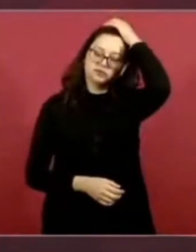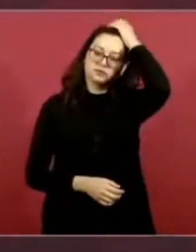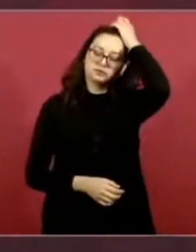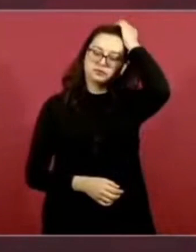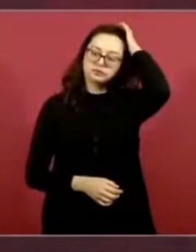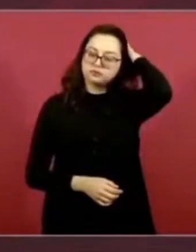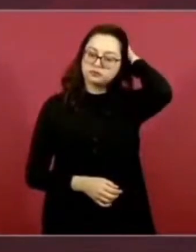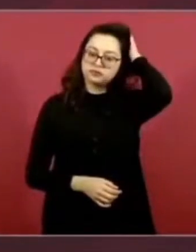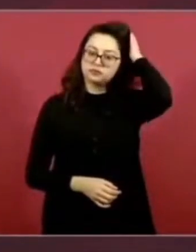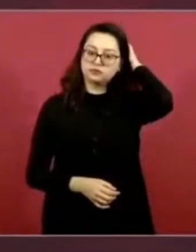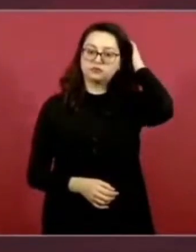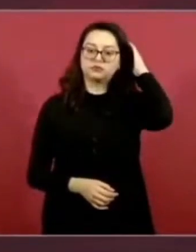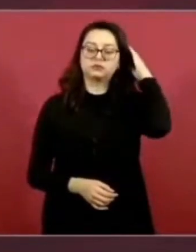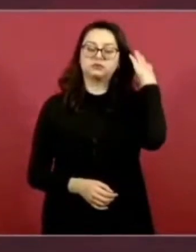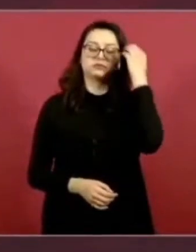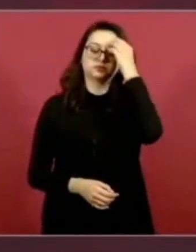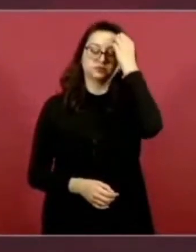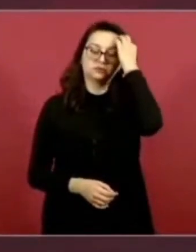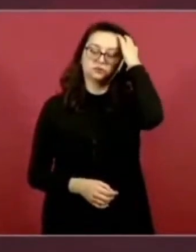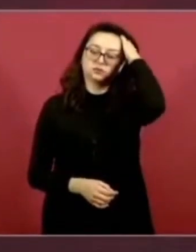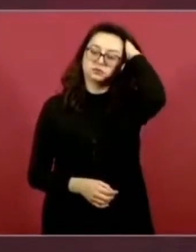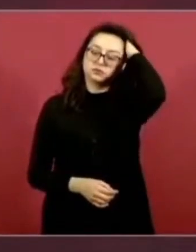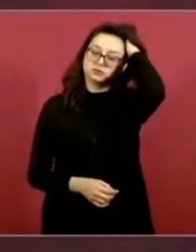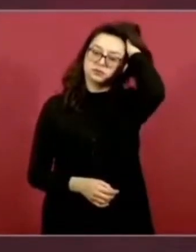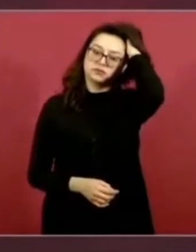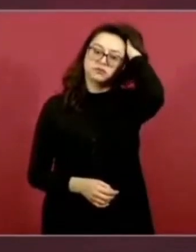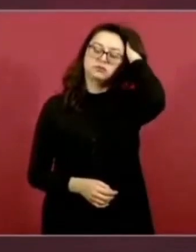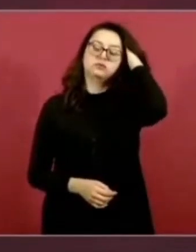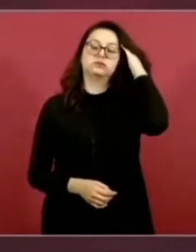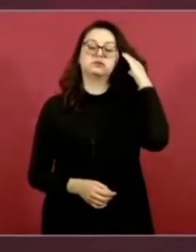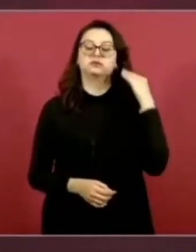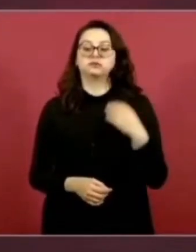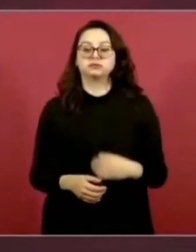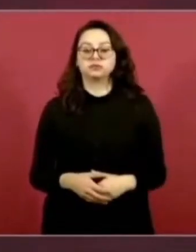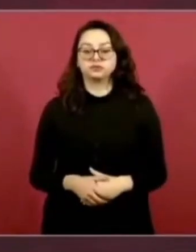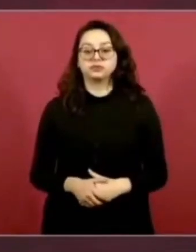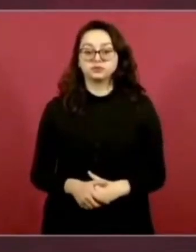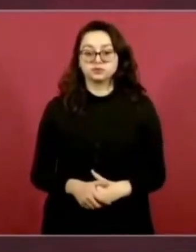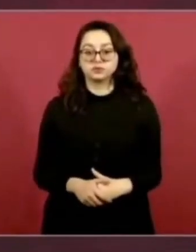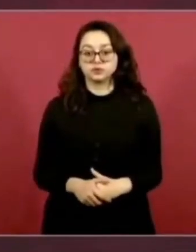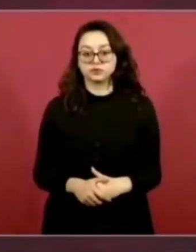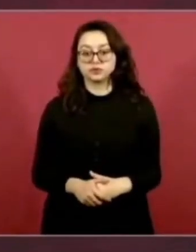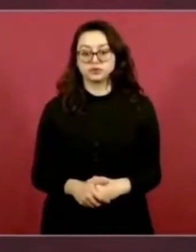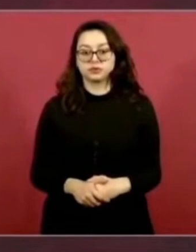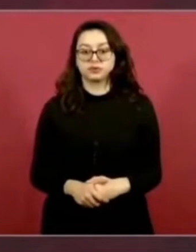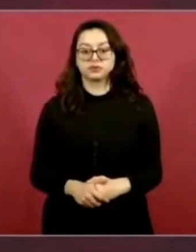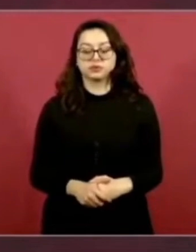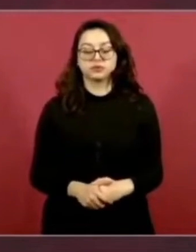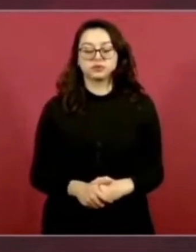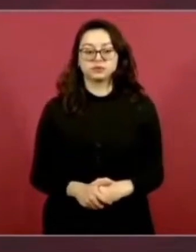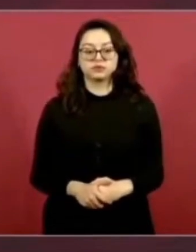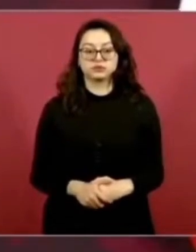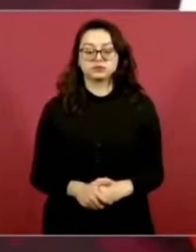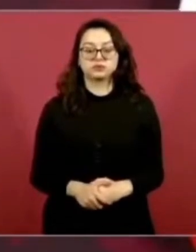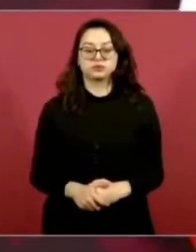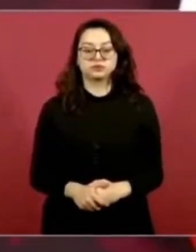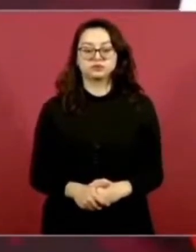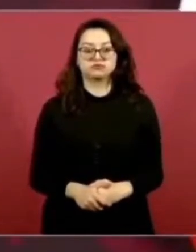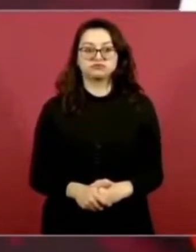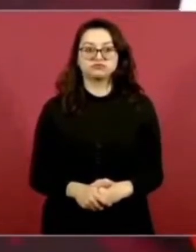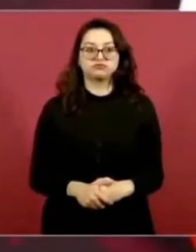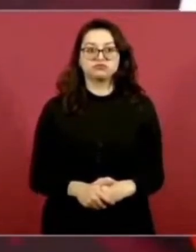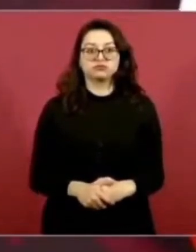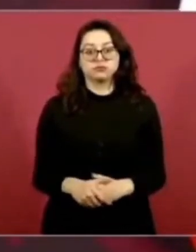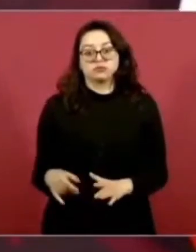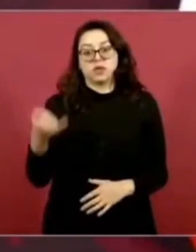estuviésemos a favor